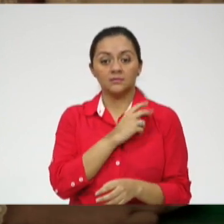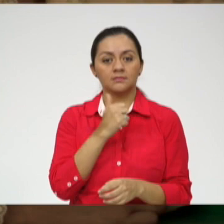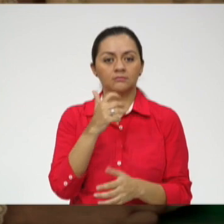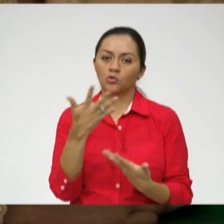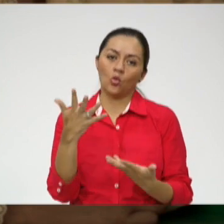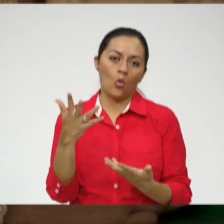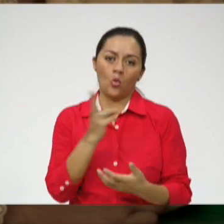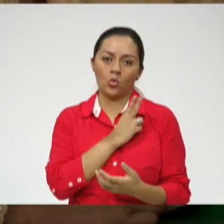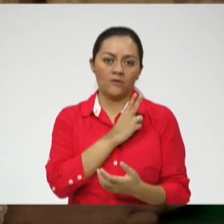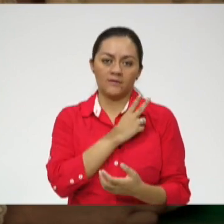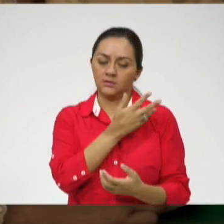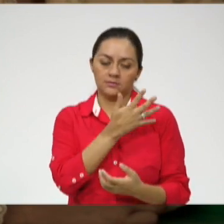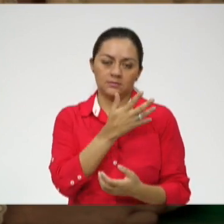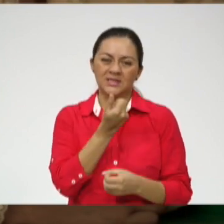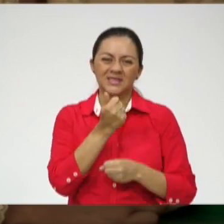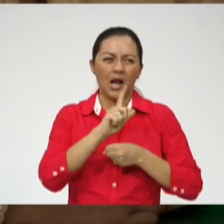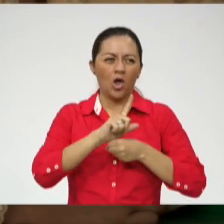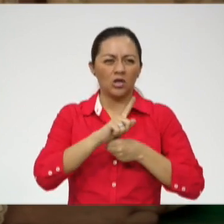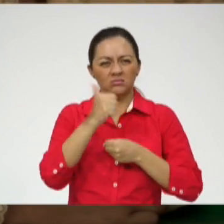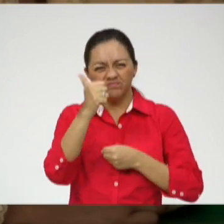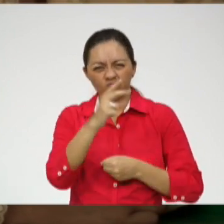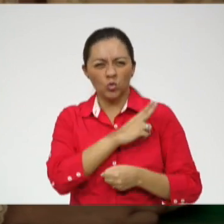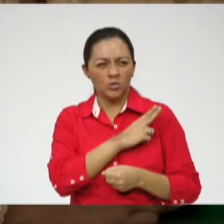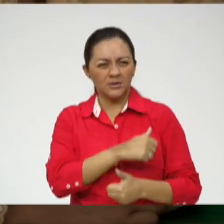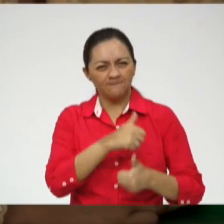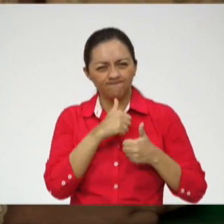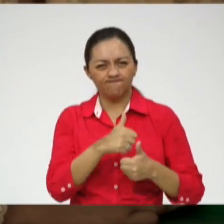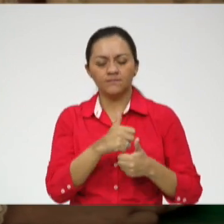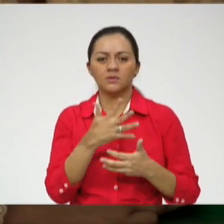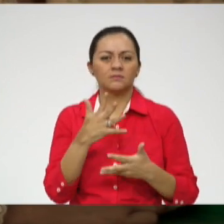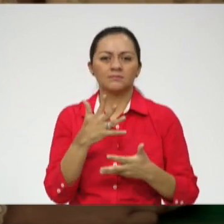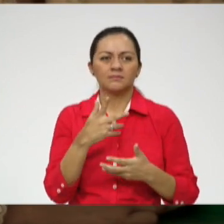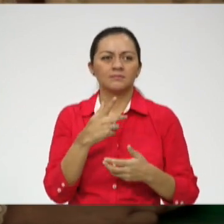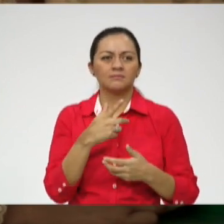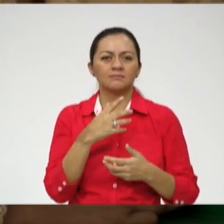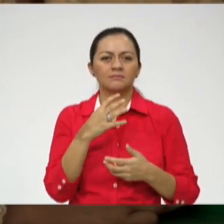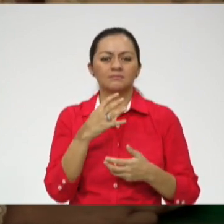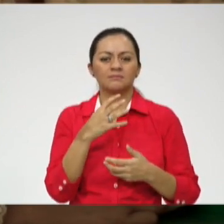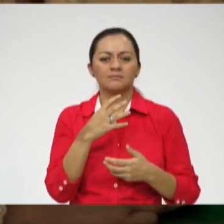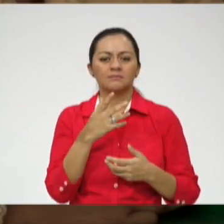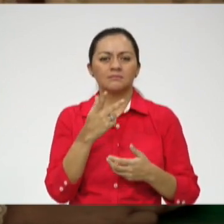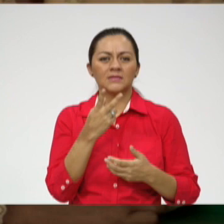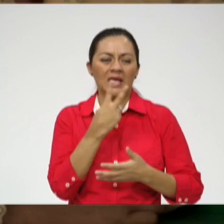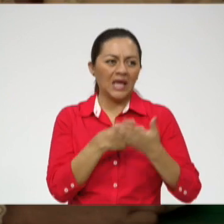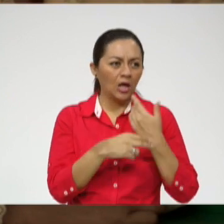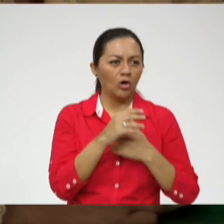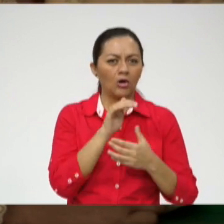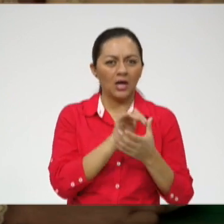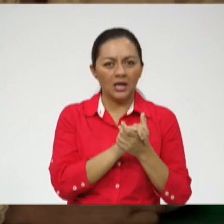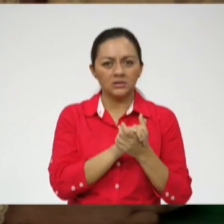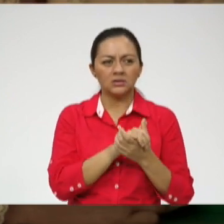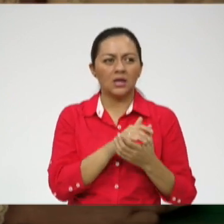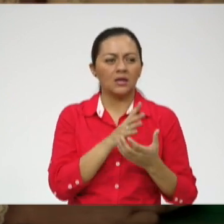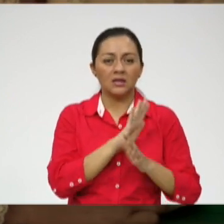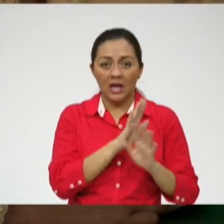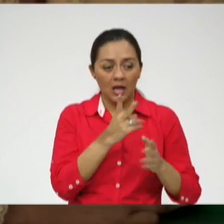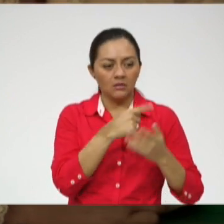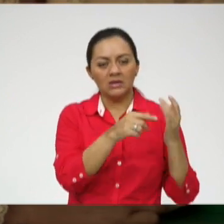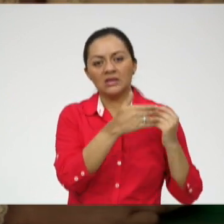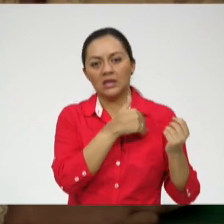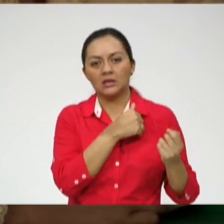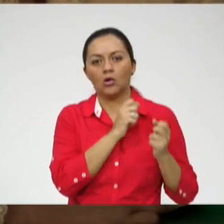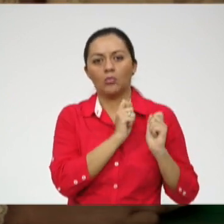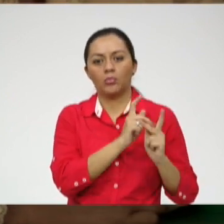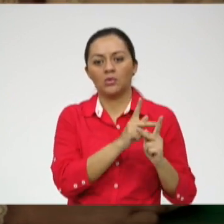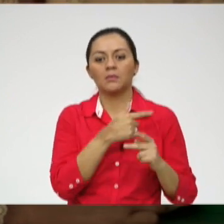no hay universidades, la verdad no hay. Sí hay, pero solo como para mujeres que ya tienen hijos, son casadas y no han tenido la oportunidad de estudiar. Ya, entonces,